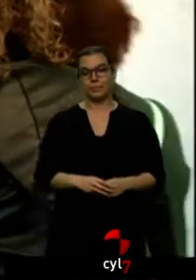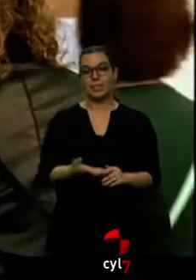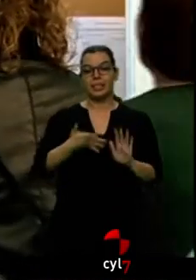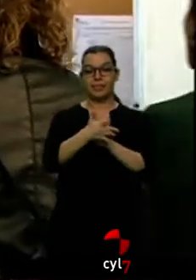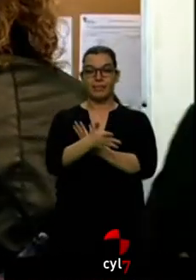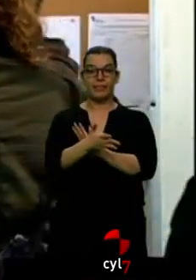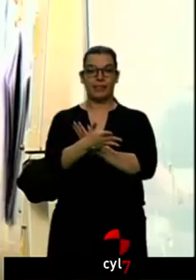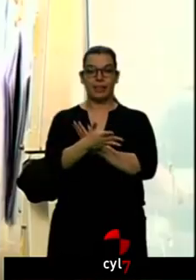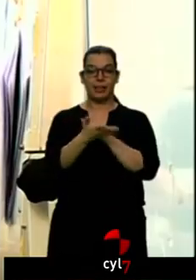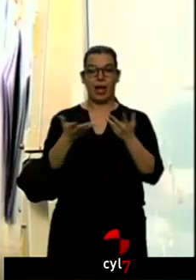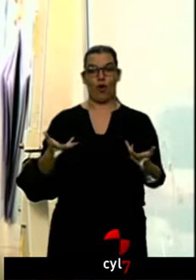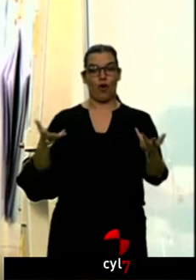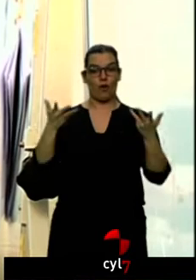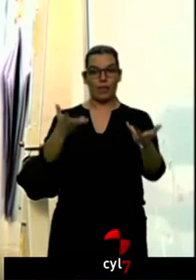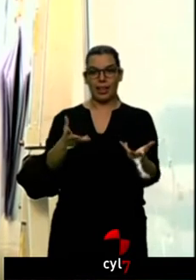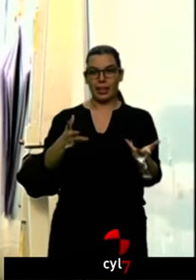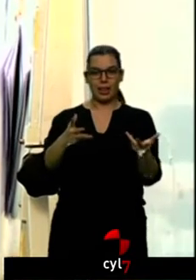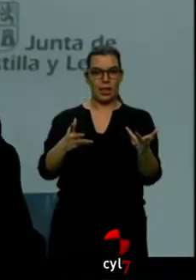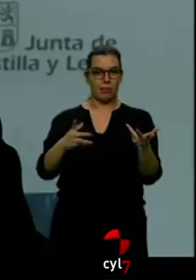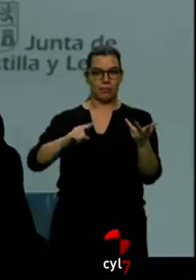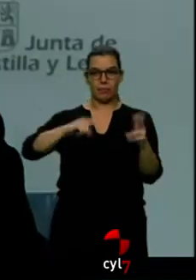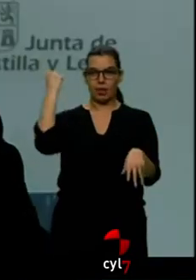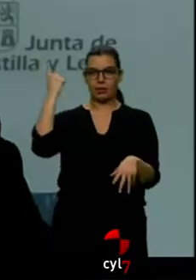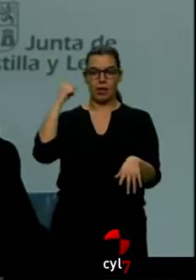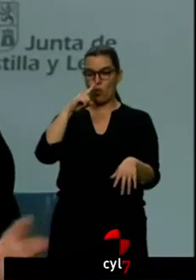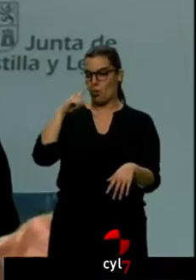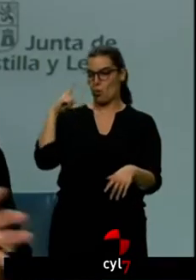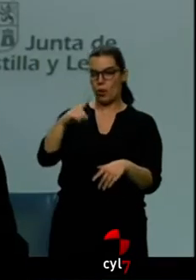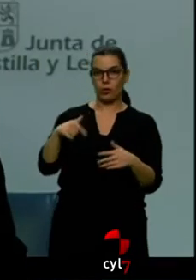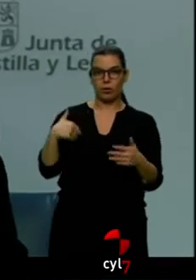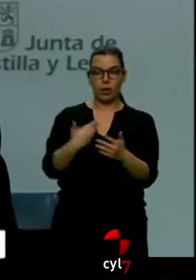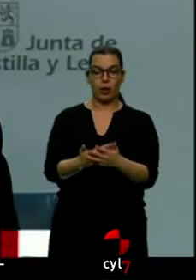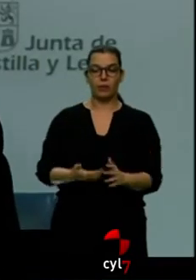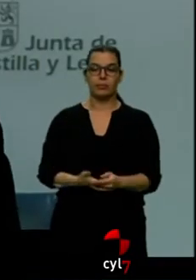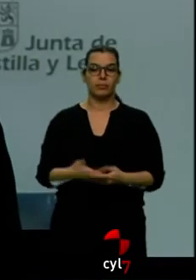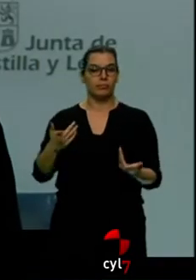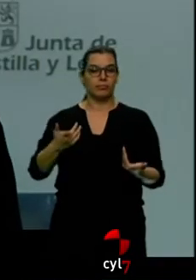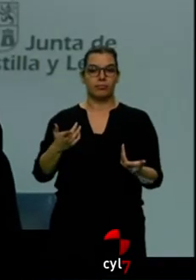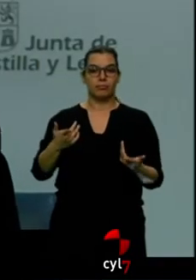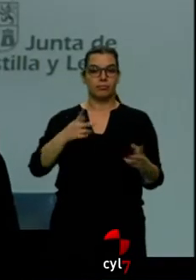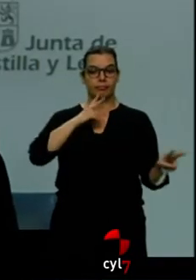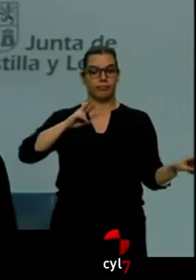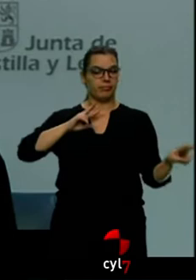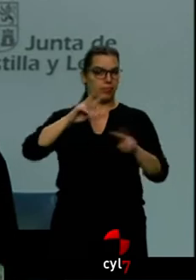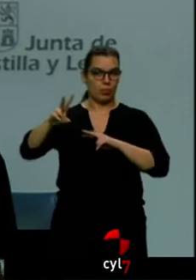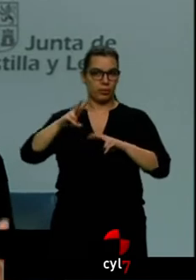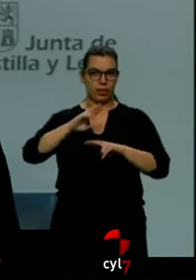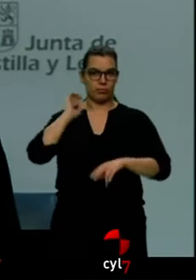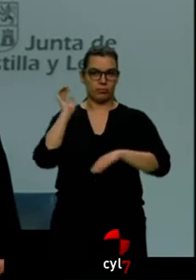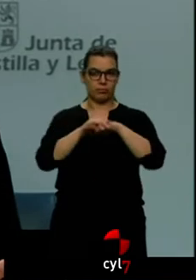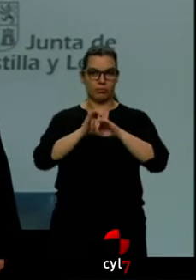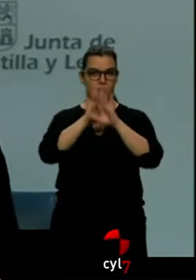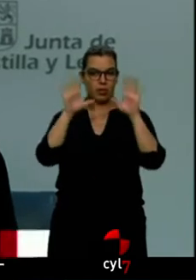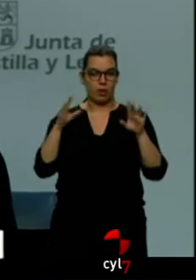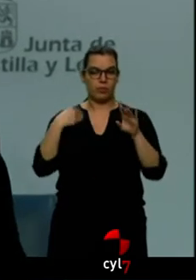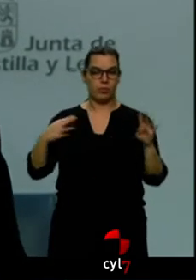supone su mayor oferta en un año. Se da cumplida respuesta en esta oferta a la tasa de